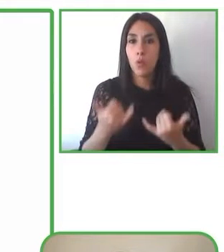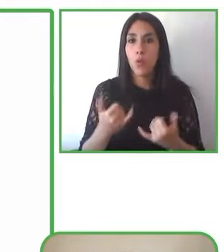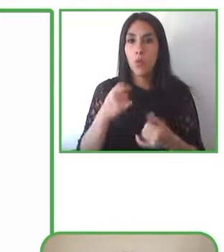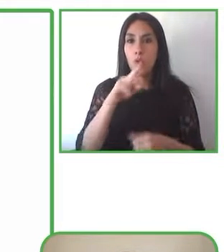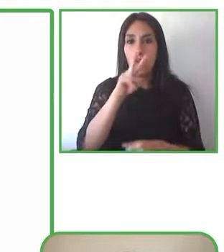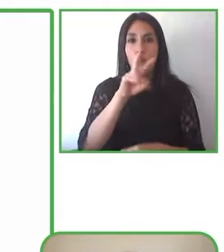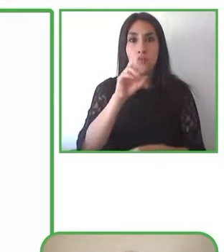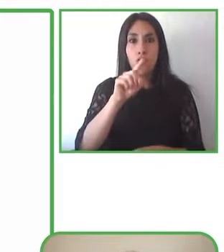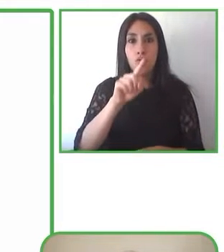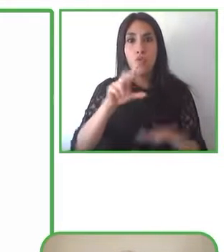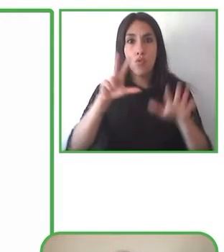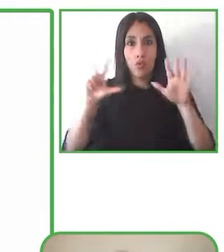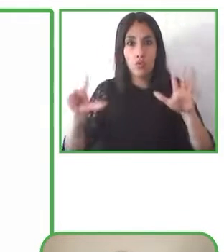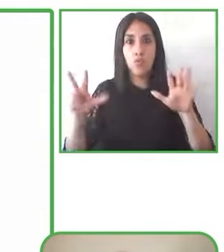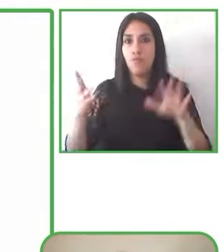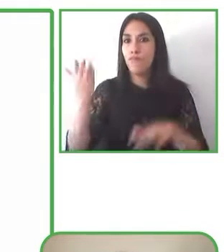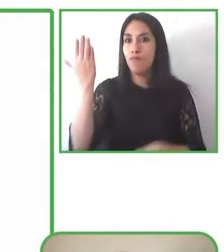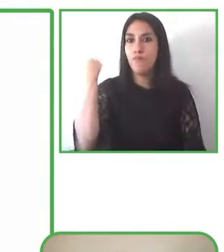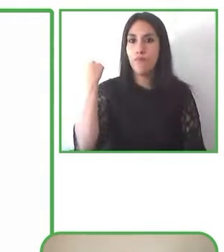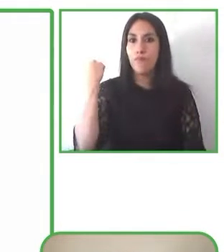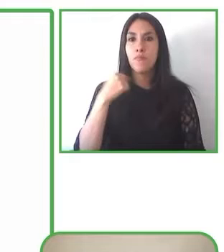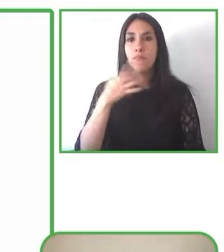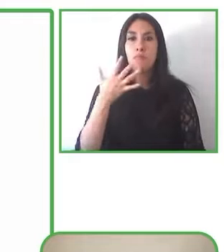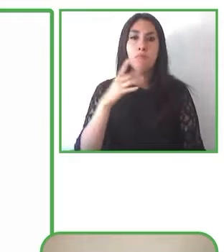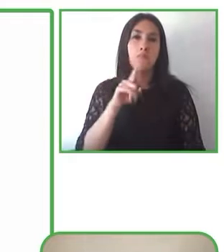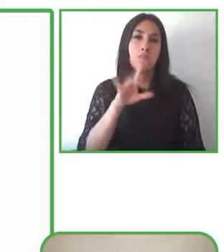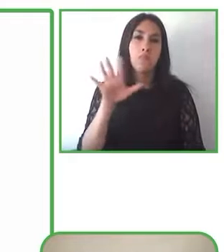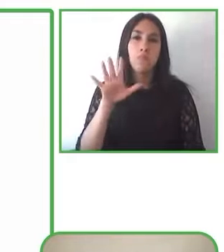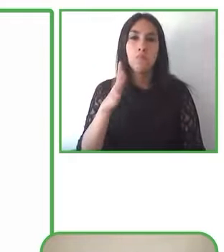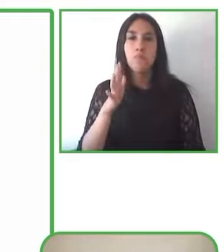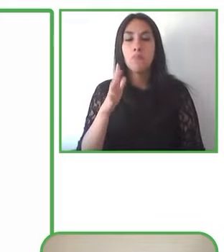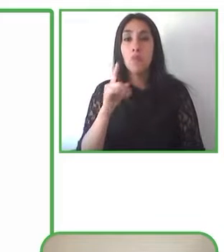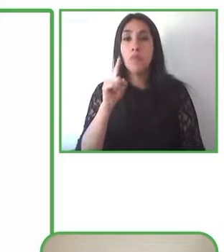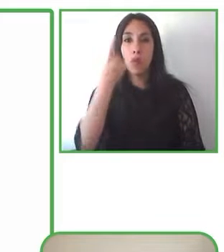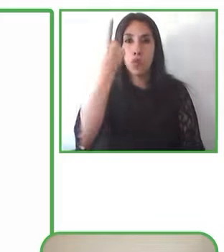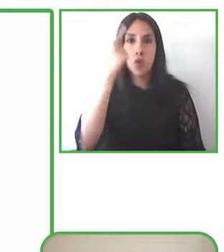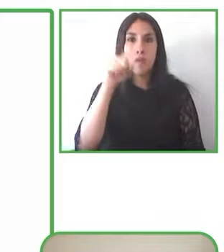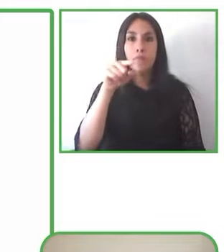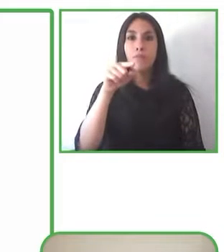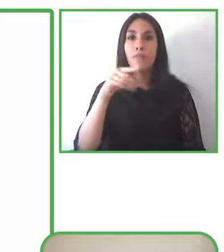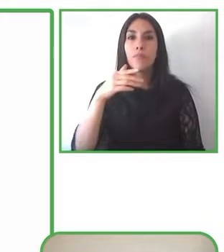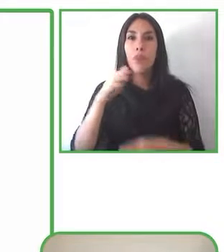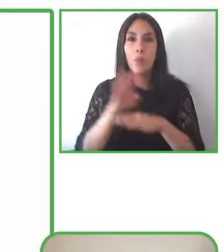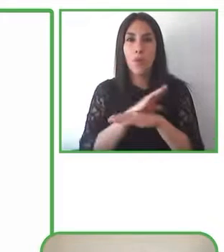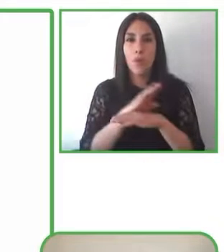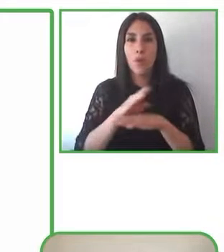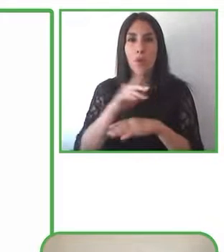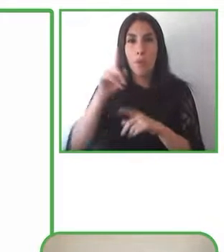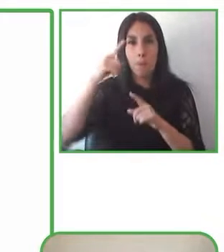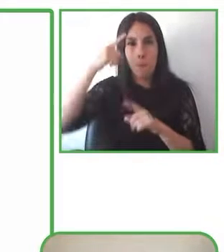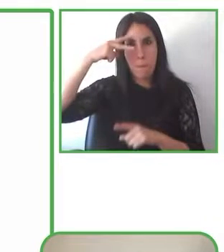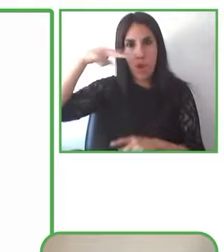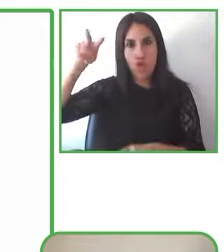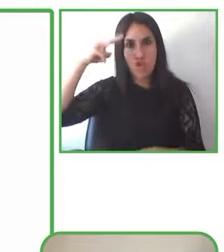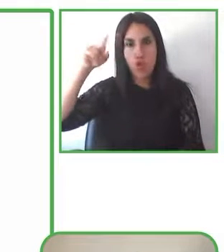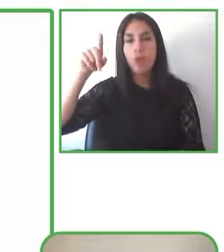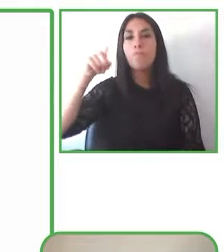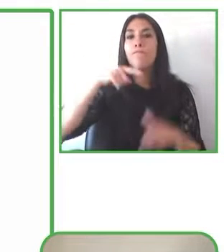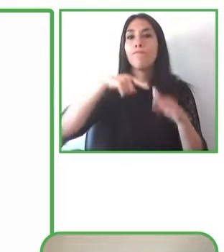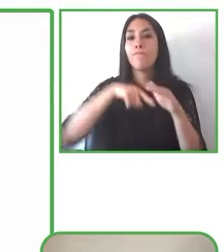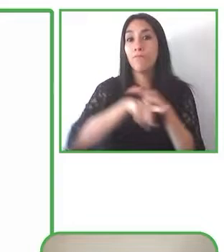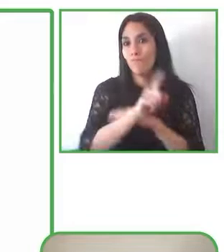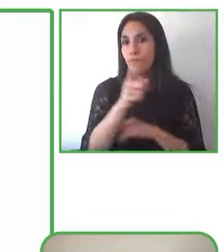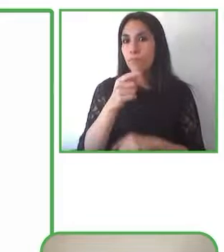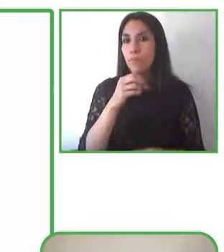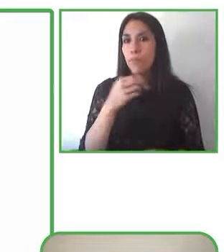empresa en Perú especializada en accesibilidad y bueno trabajando en la materia asesorando a empresas